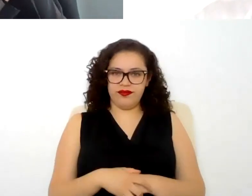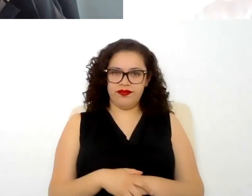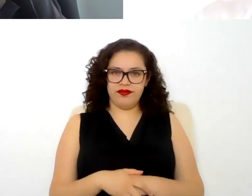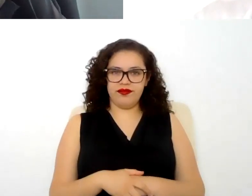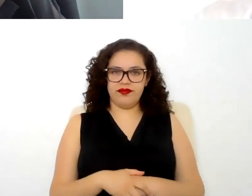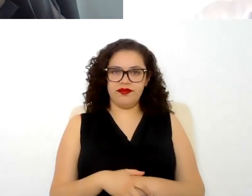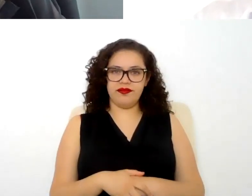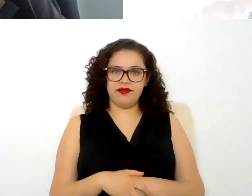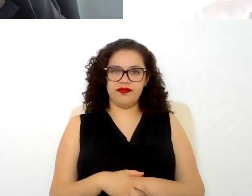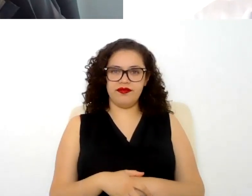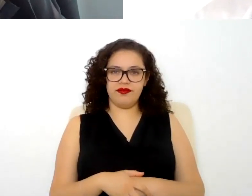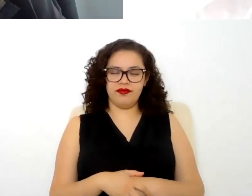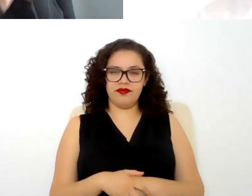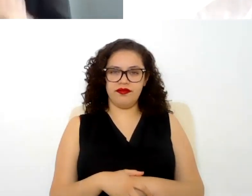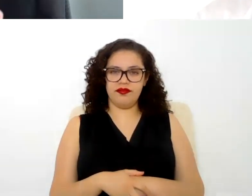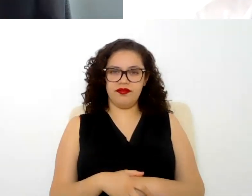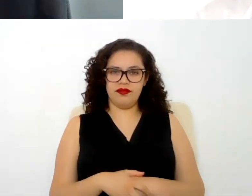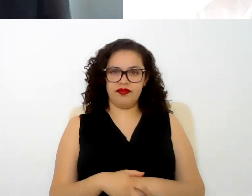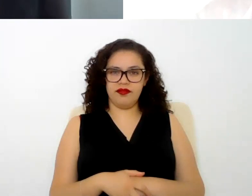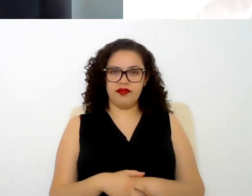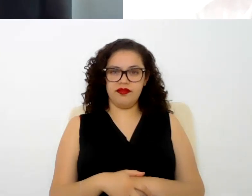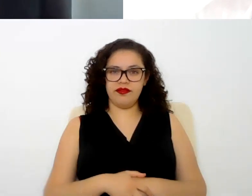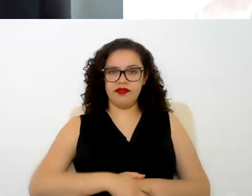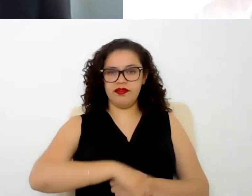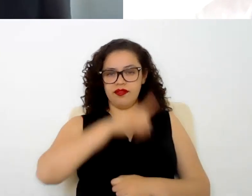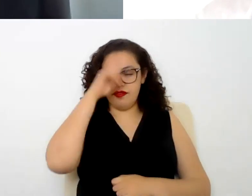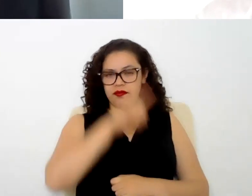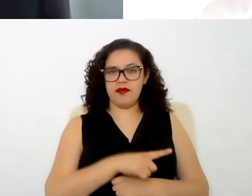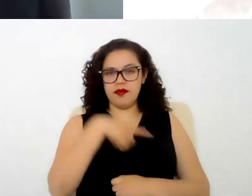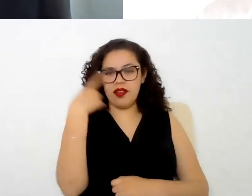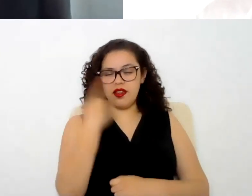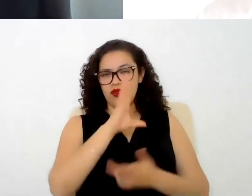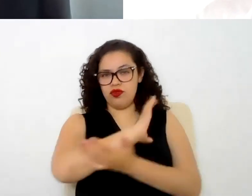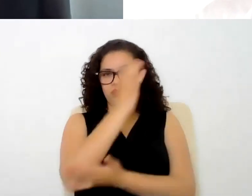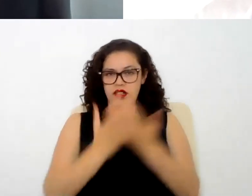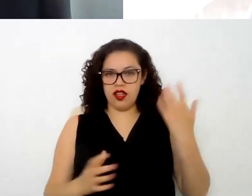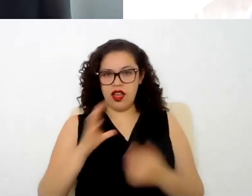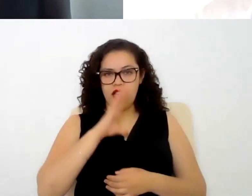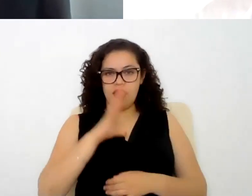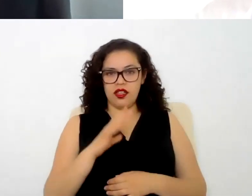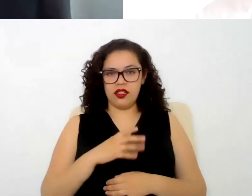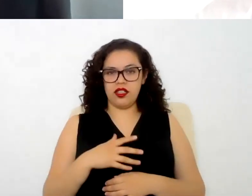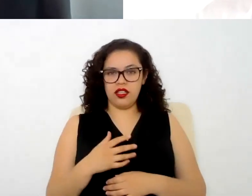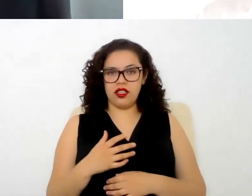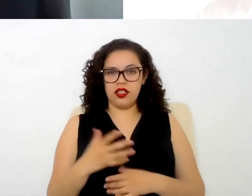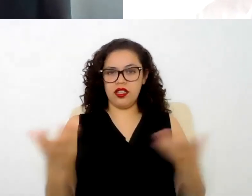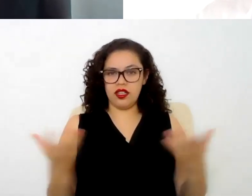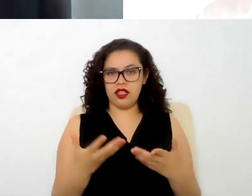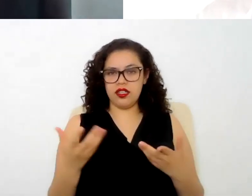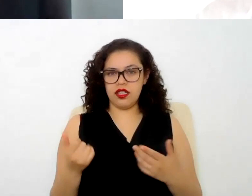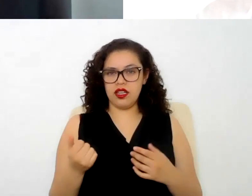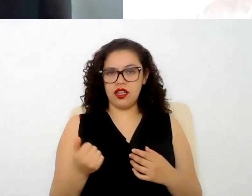comentario porque la naturaleza de ese contrato va a ser llevar a cabo o culminar